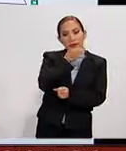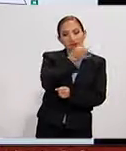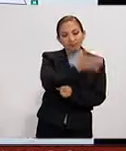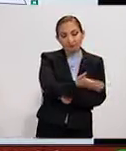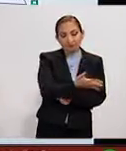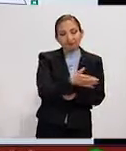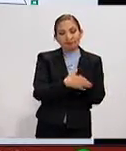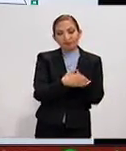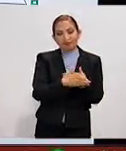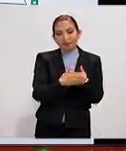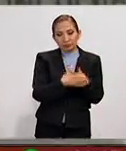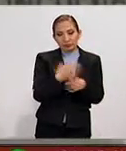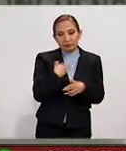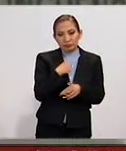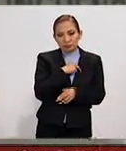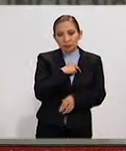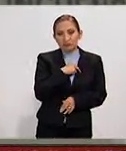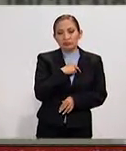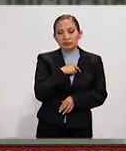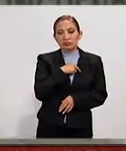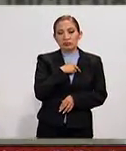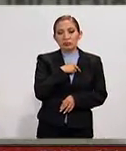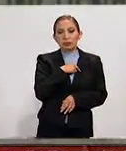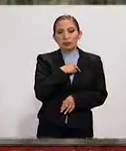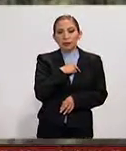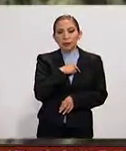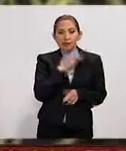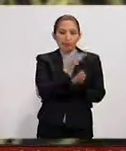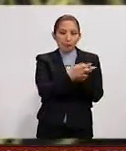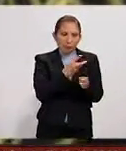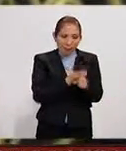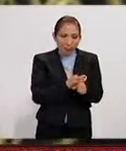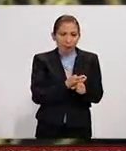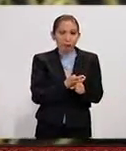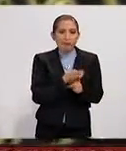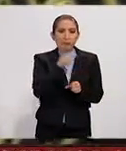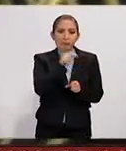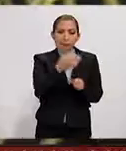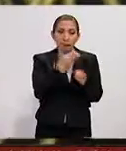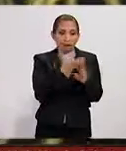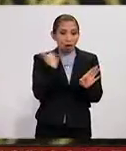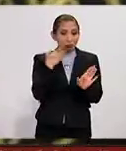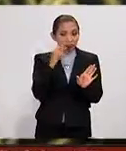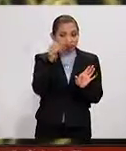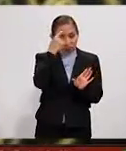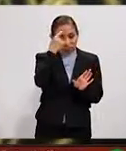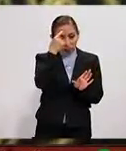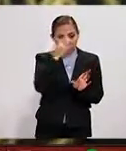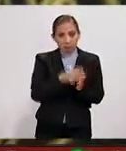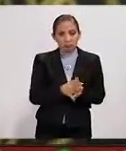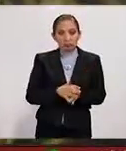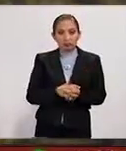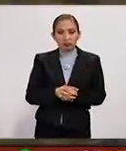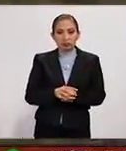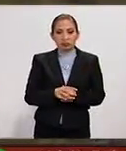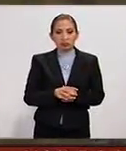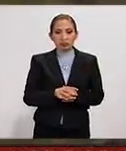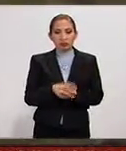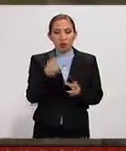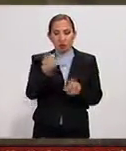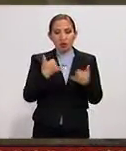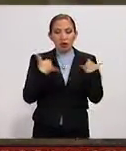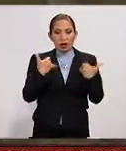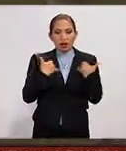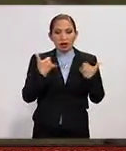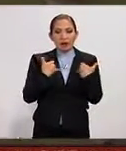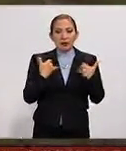que nosotros invitamos a que estén muy presentes. Un joven,